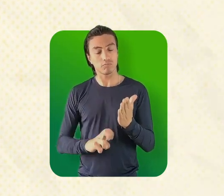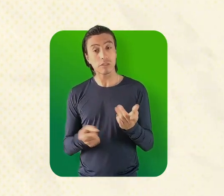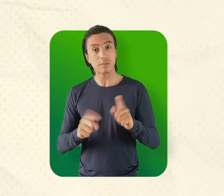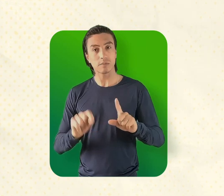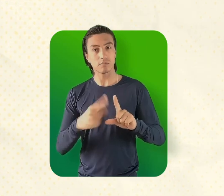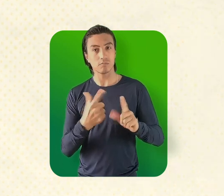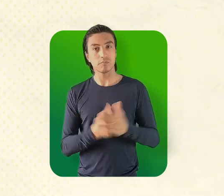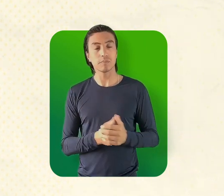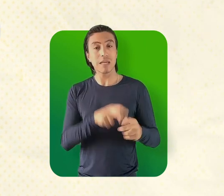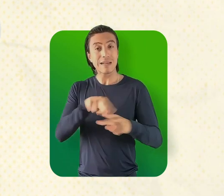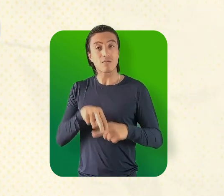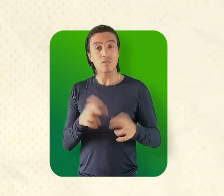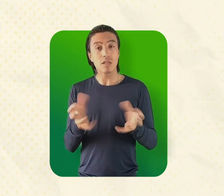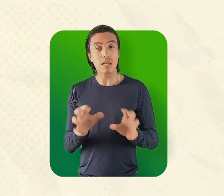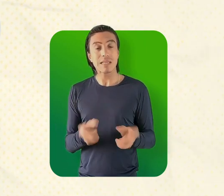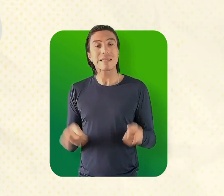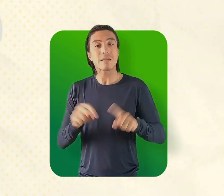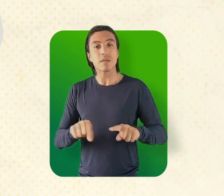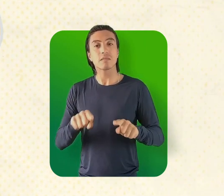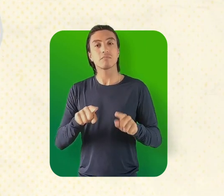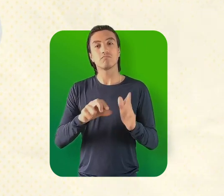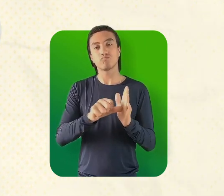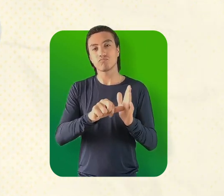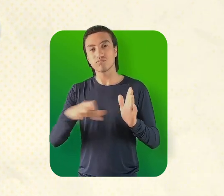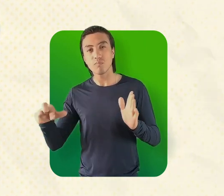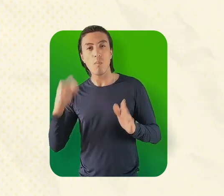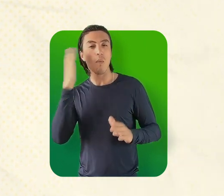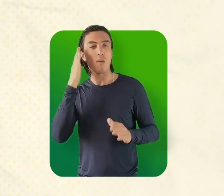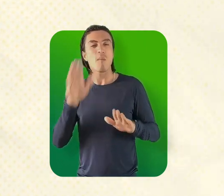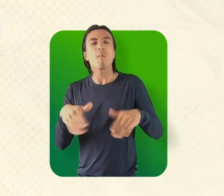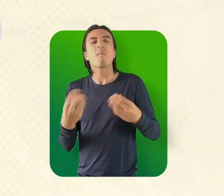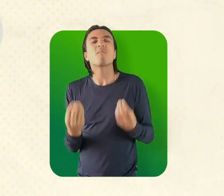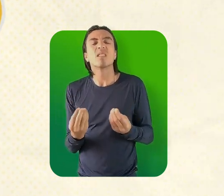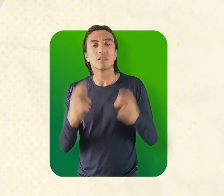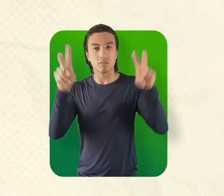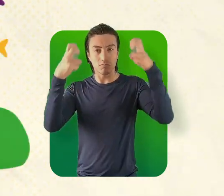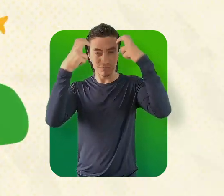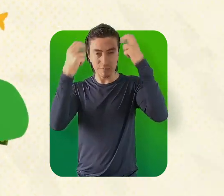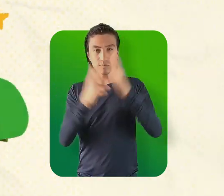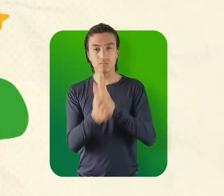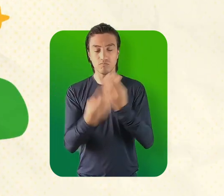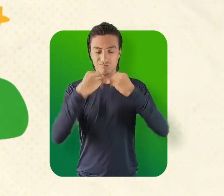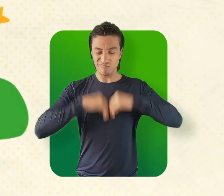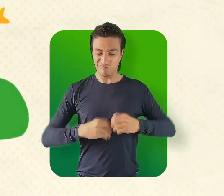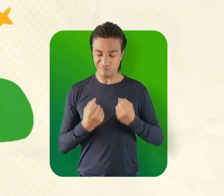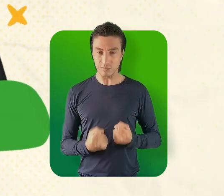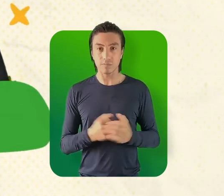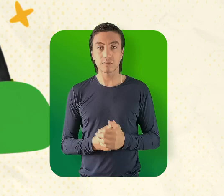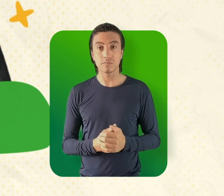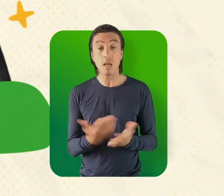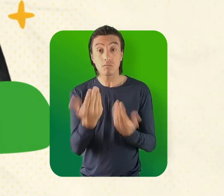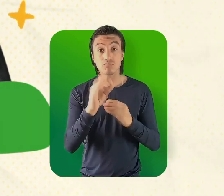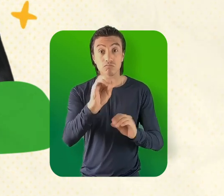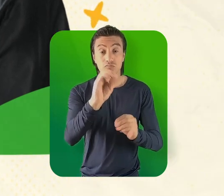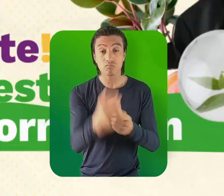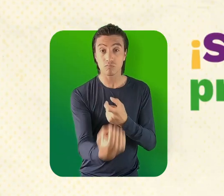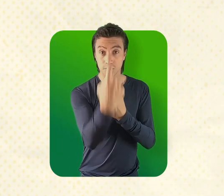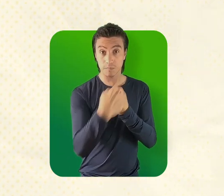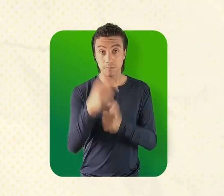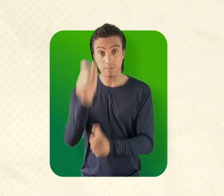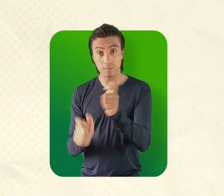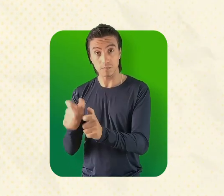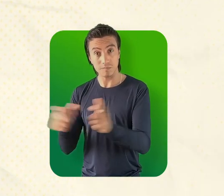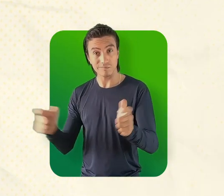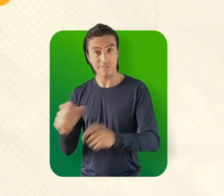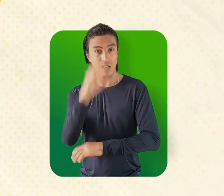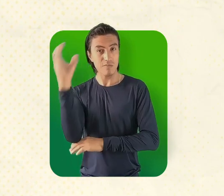móvil con el que potenciarás conocimientos, destrezas y habilidades. Súmate a esta propuesta de formación y sé parte de los miles